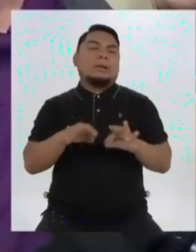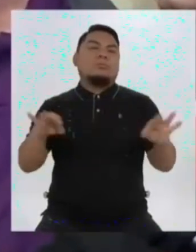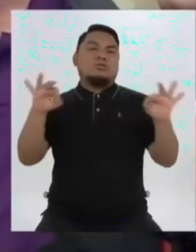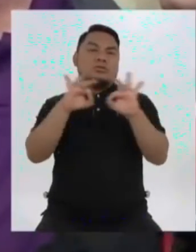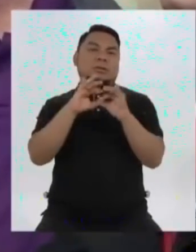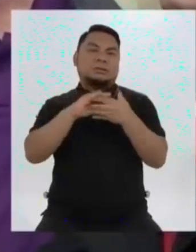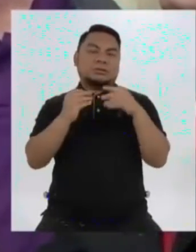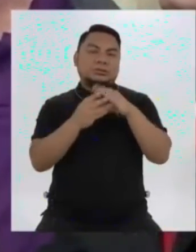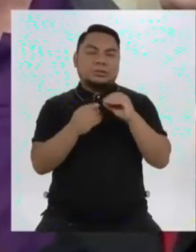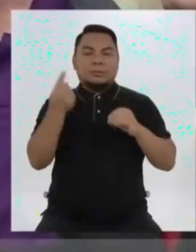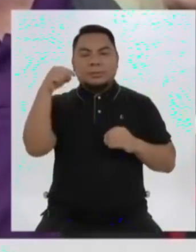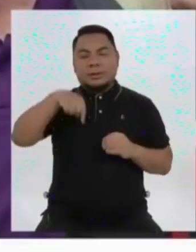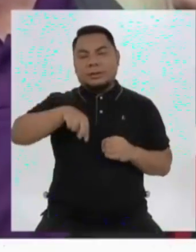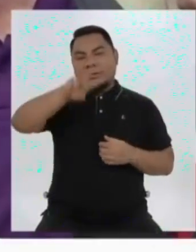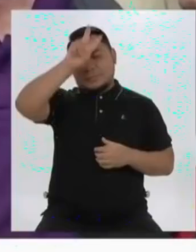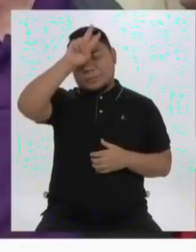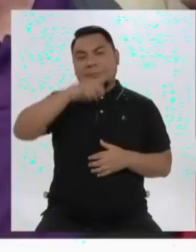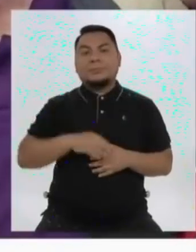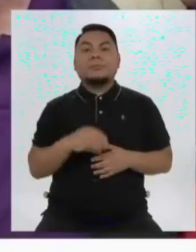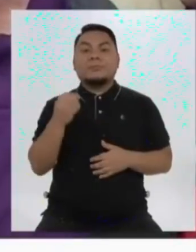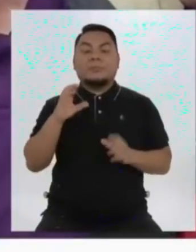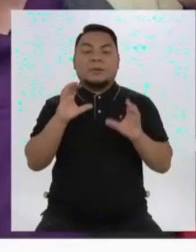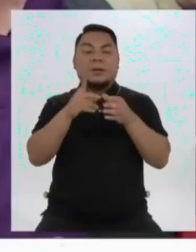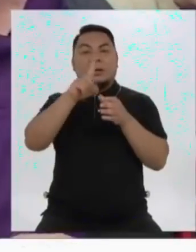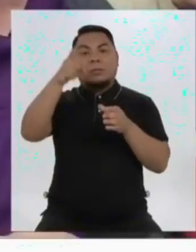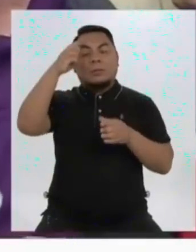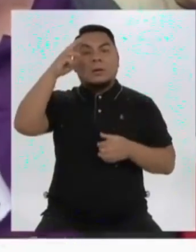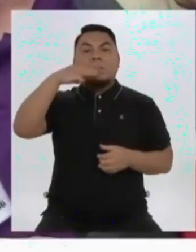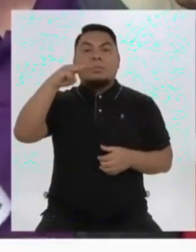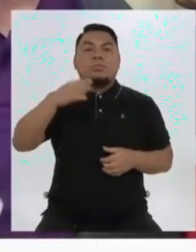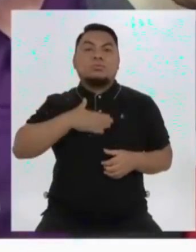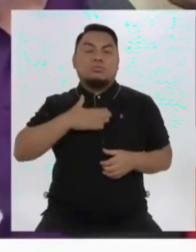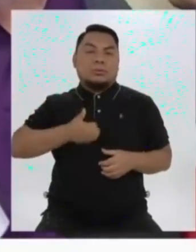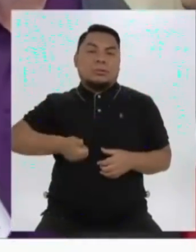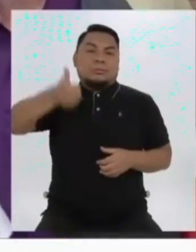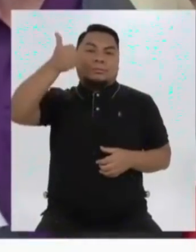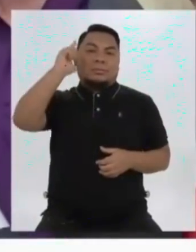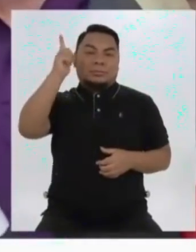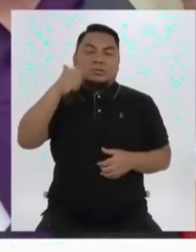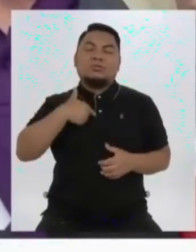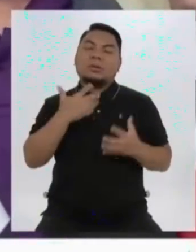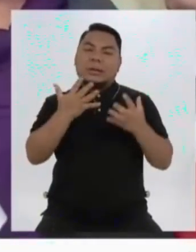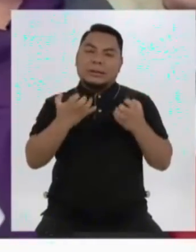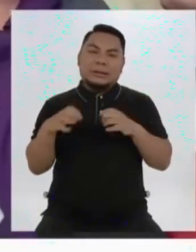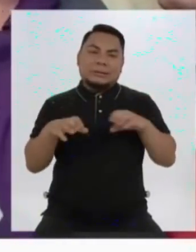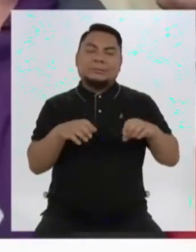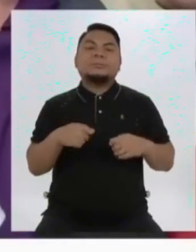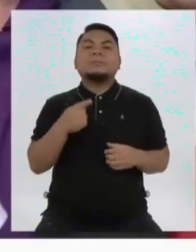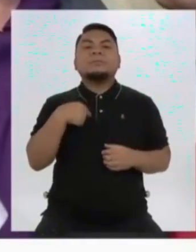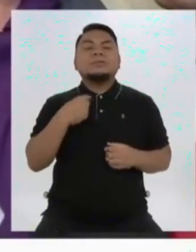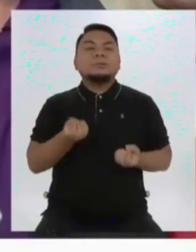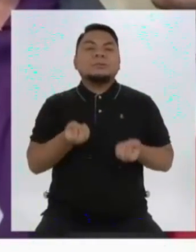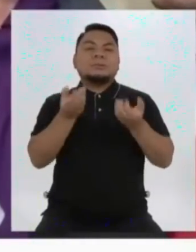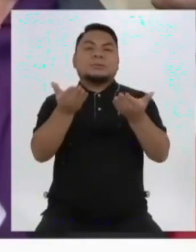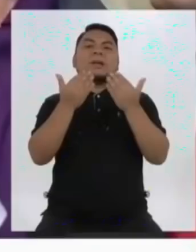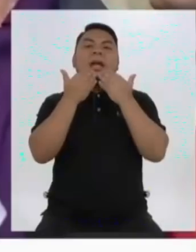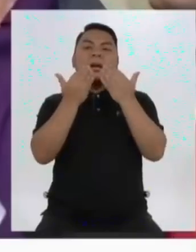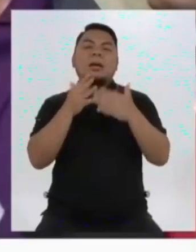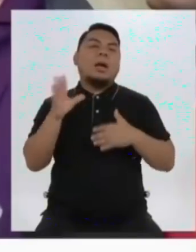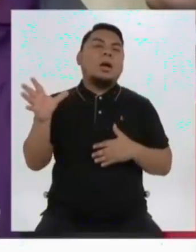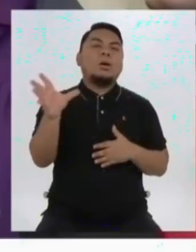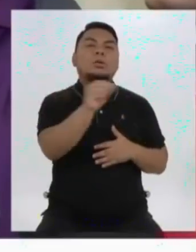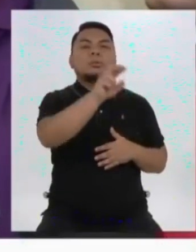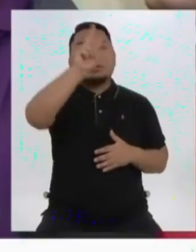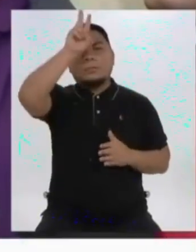vida de nuestro país. El Partido Morado y yo como presidente, lo primero que quiero hacer es darle las gracias a todos los